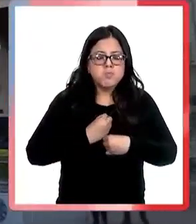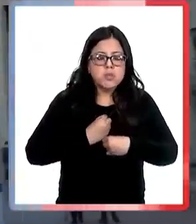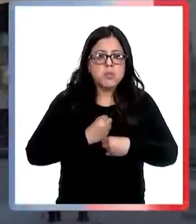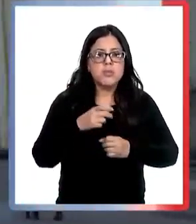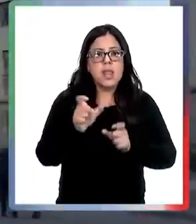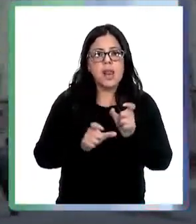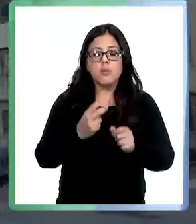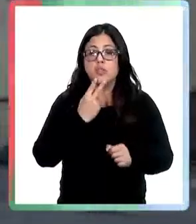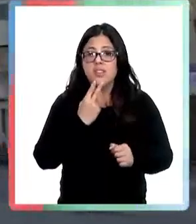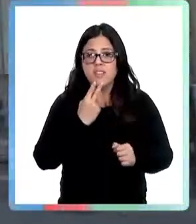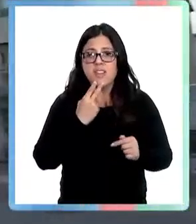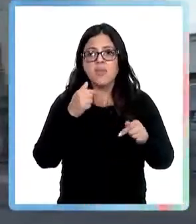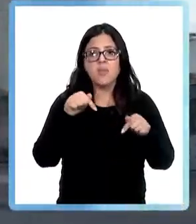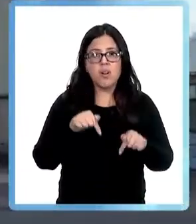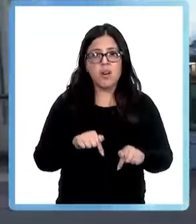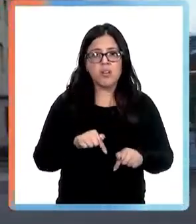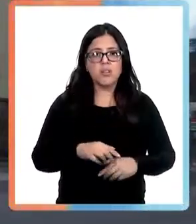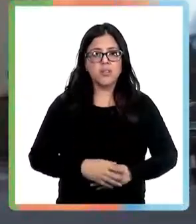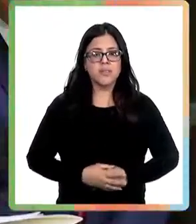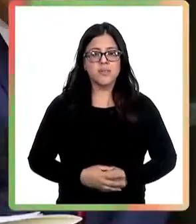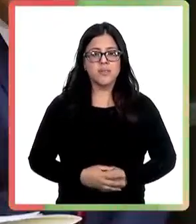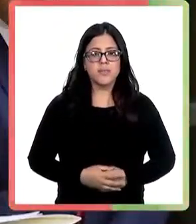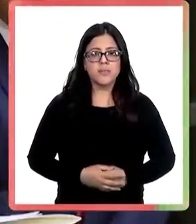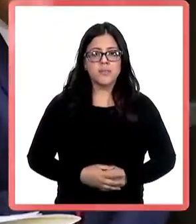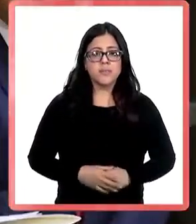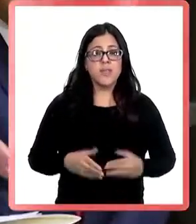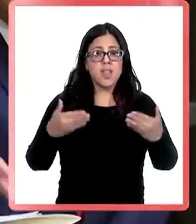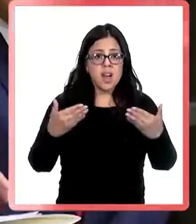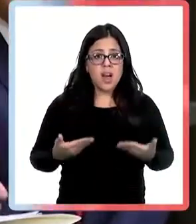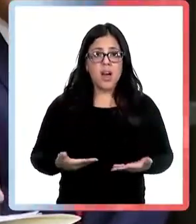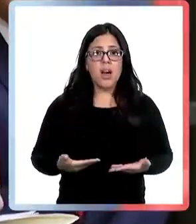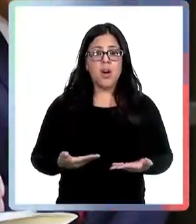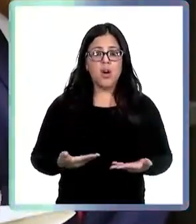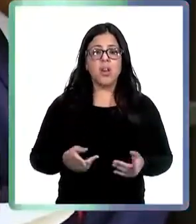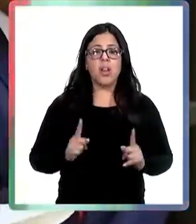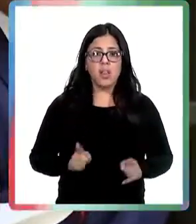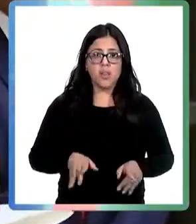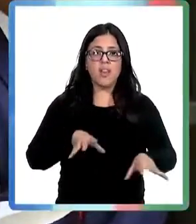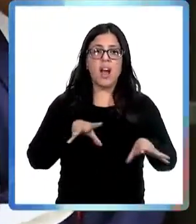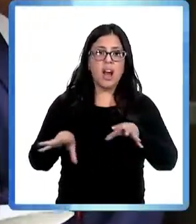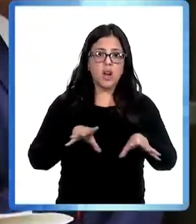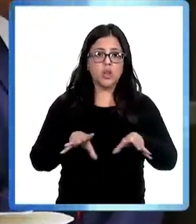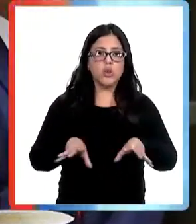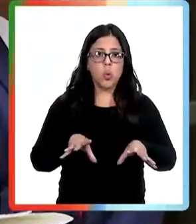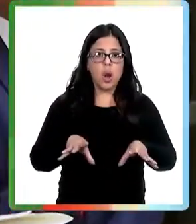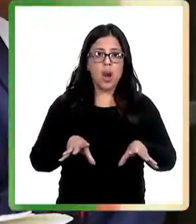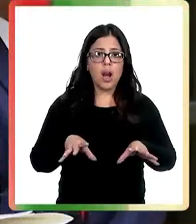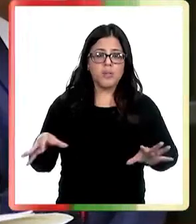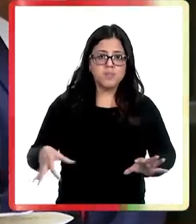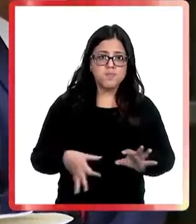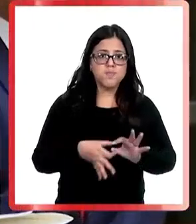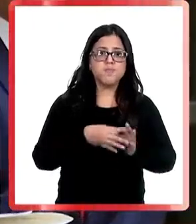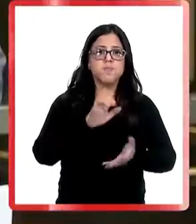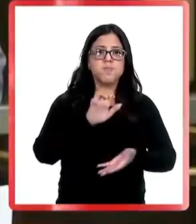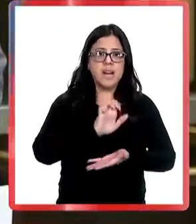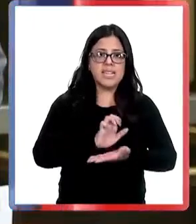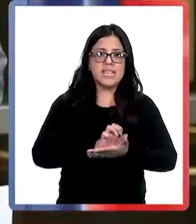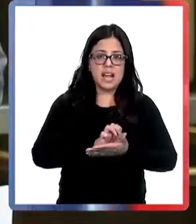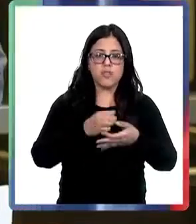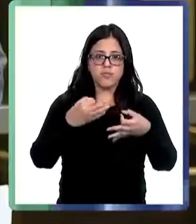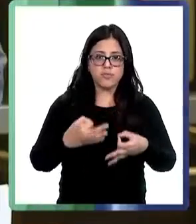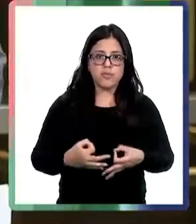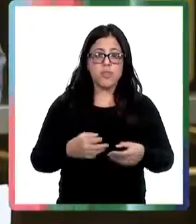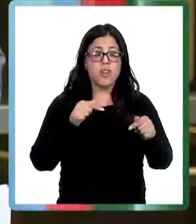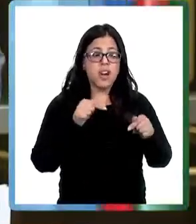de actuar con unidad de Estado. Condenar la forma como ha estado actuando la justicia a propósito de las detenciones que se han hecho. Yo